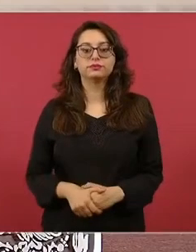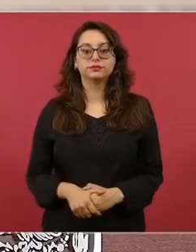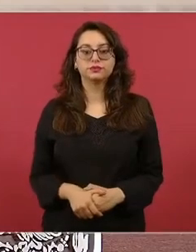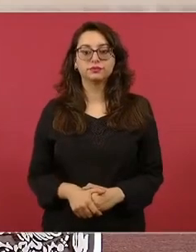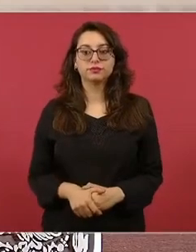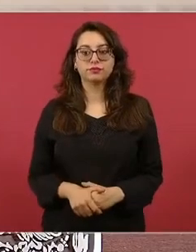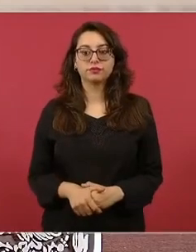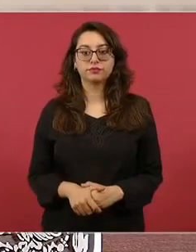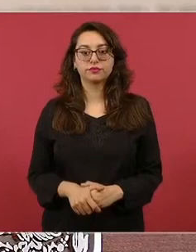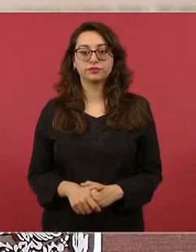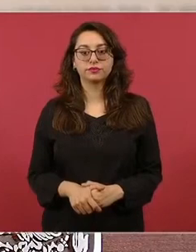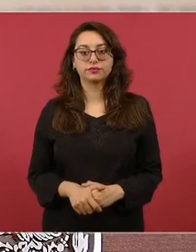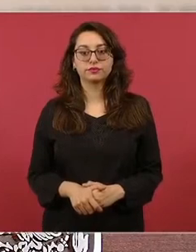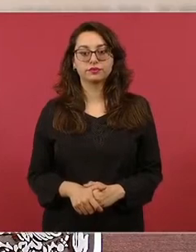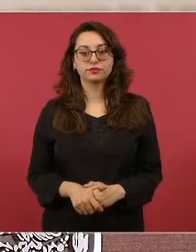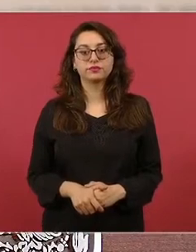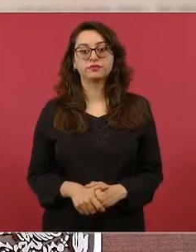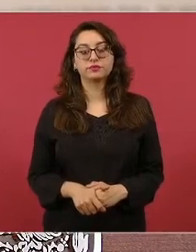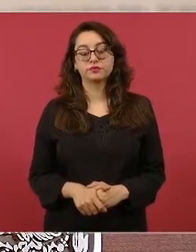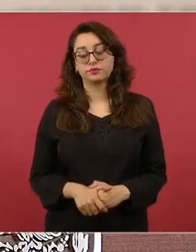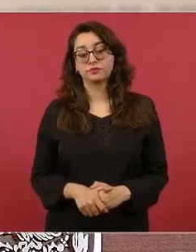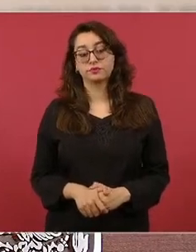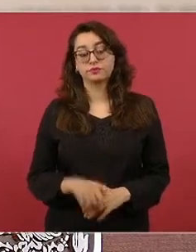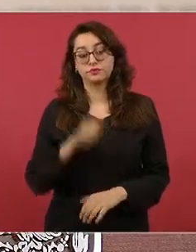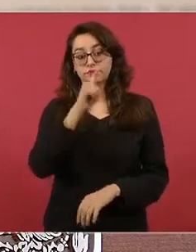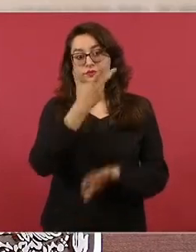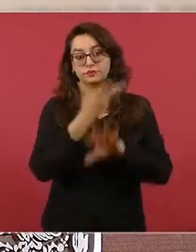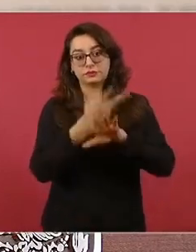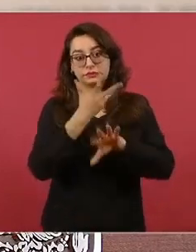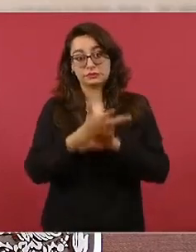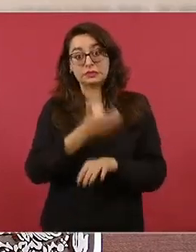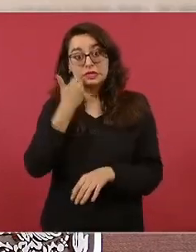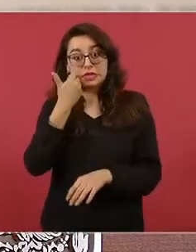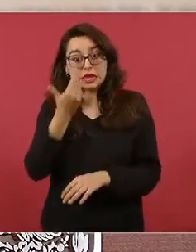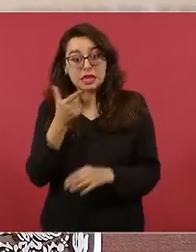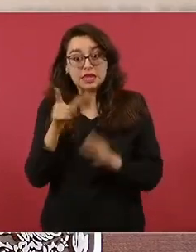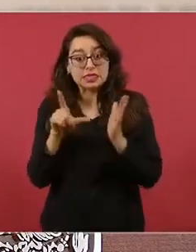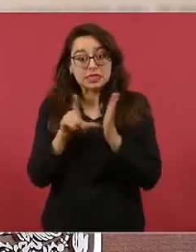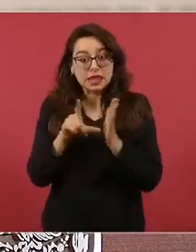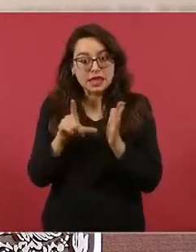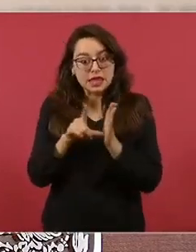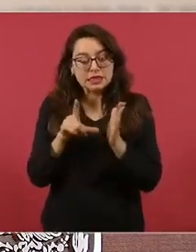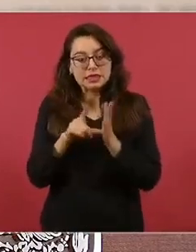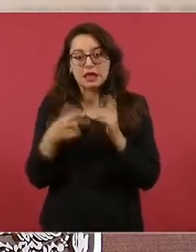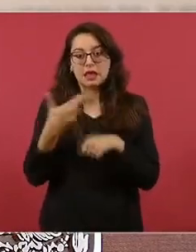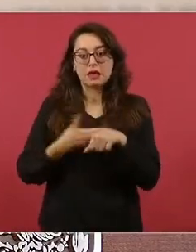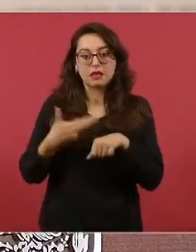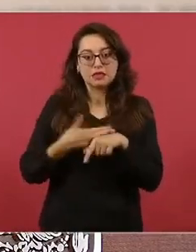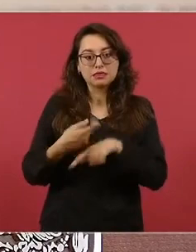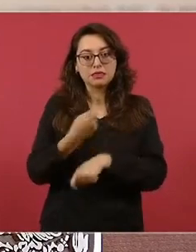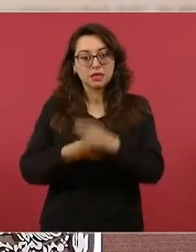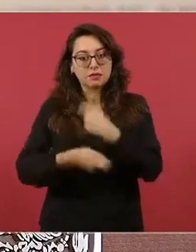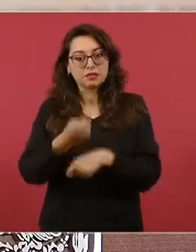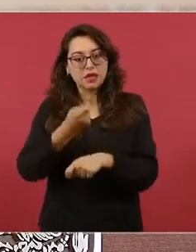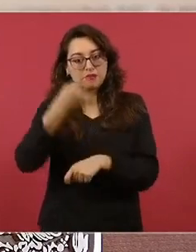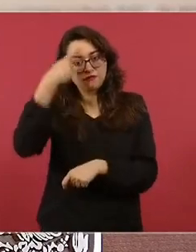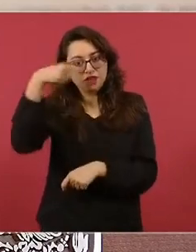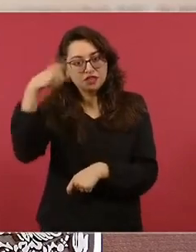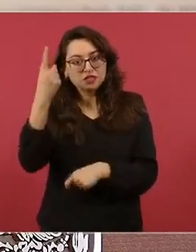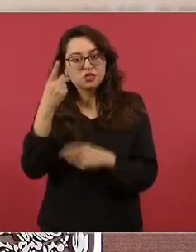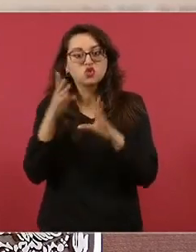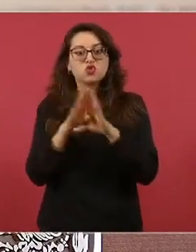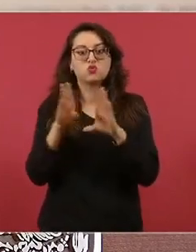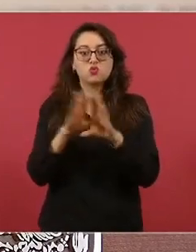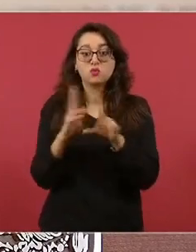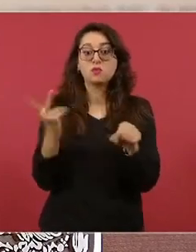facilitar la obtención de esta tarjeta allá en Estados Unidos, porque muchos trabajadores o trabajadoras les queda muy lejos